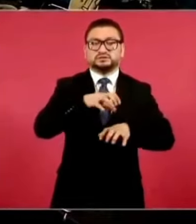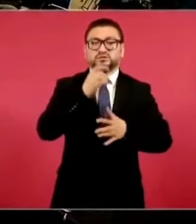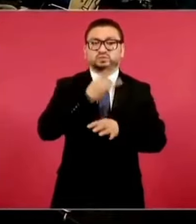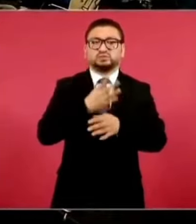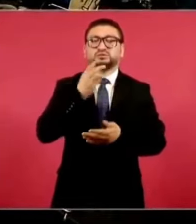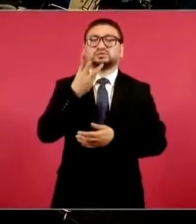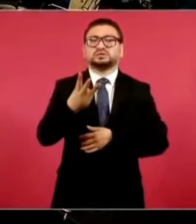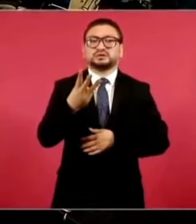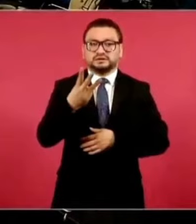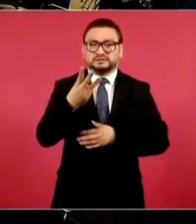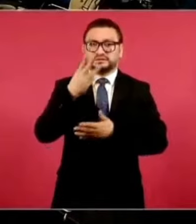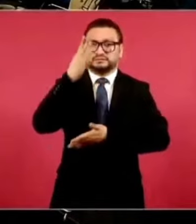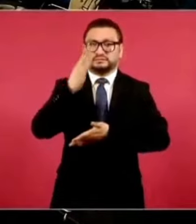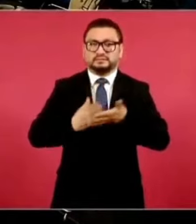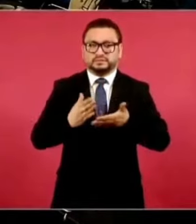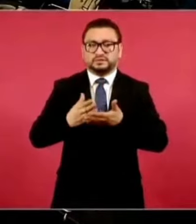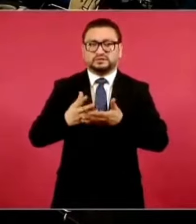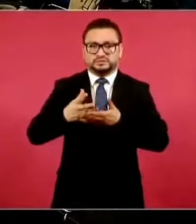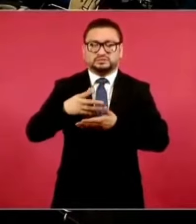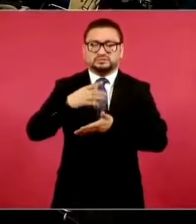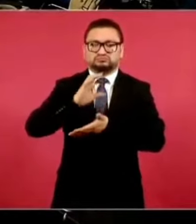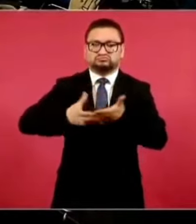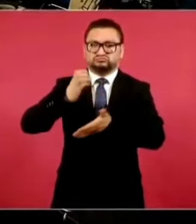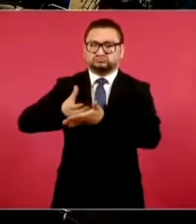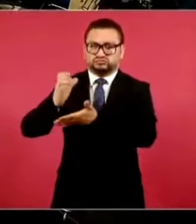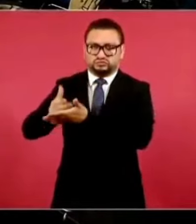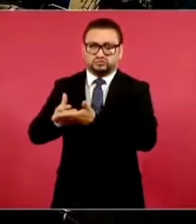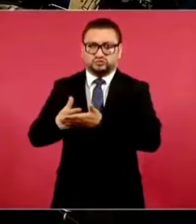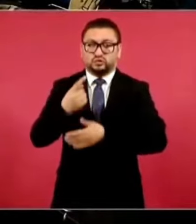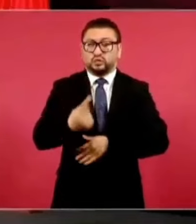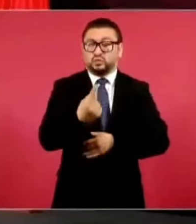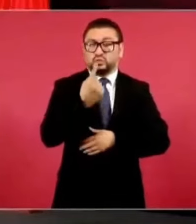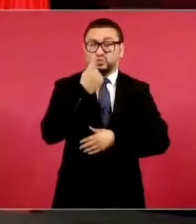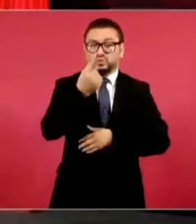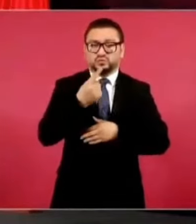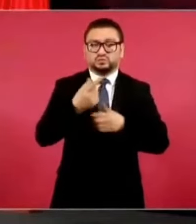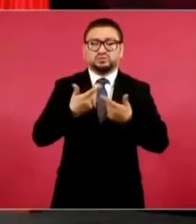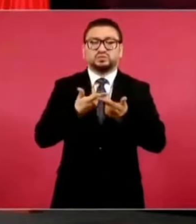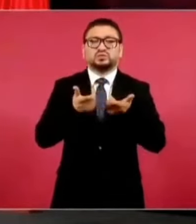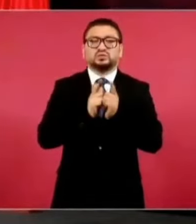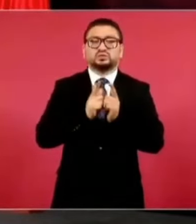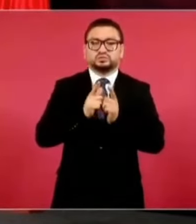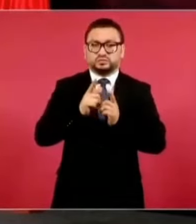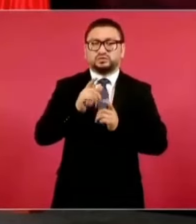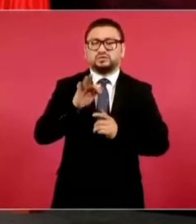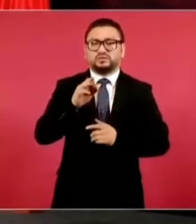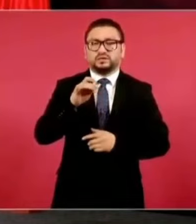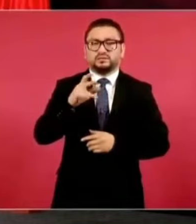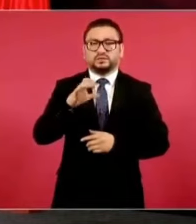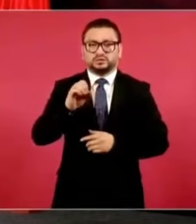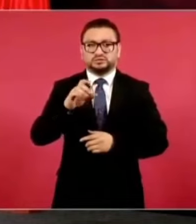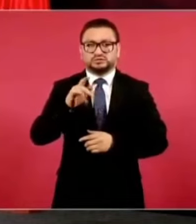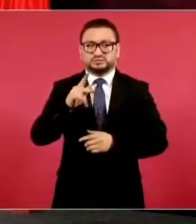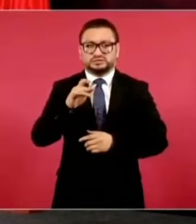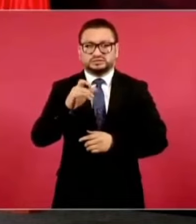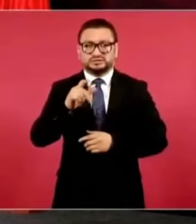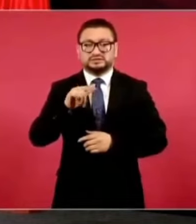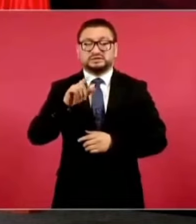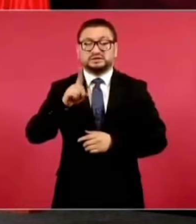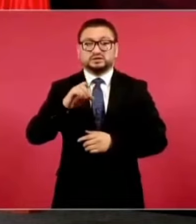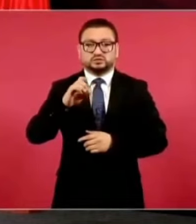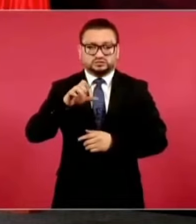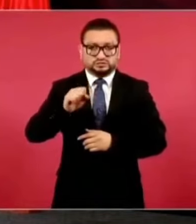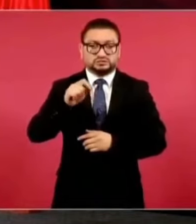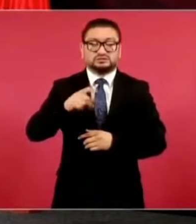tres concentraron la mitad de todos los contratos. Una sola, el Grupo Fármacos Especializados, SADCB, se llevó el 35